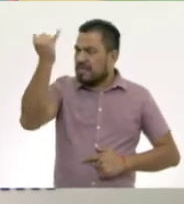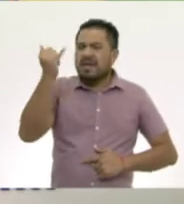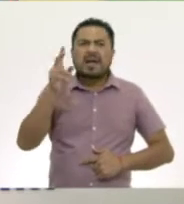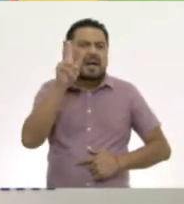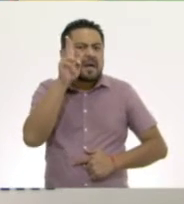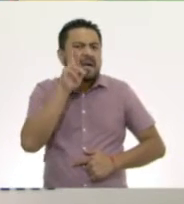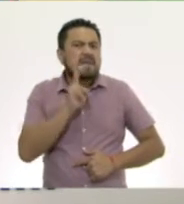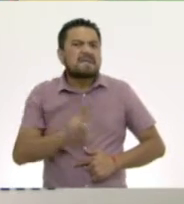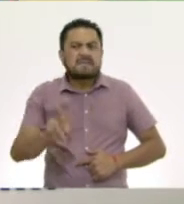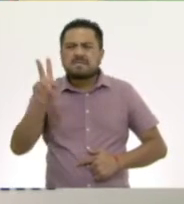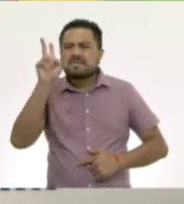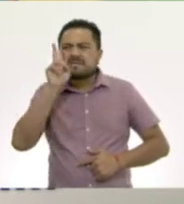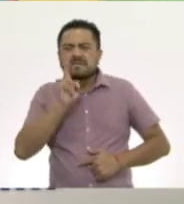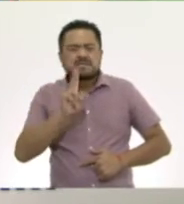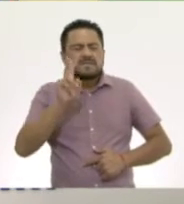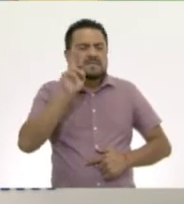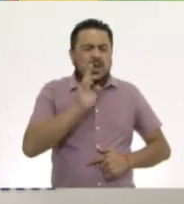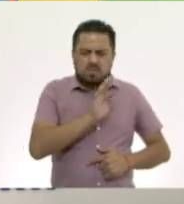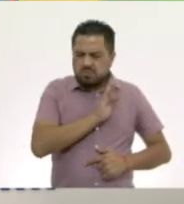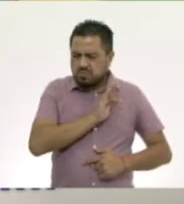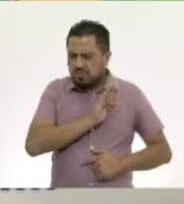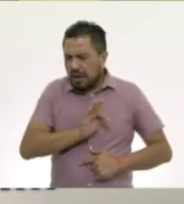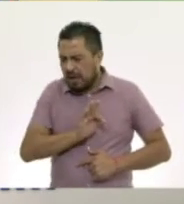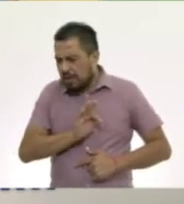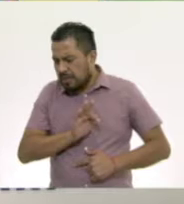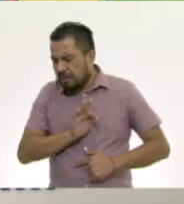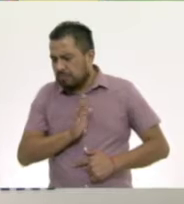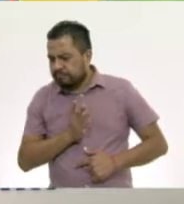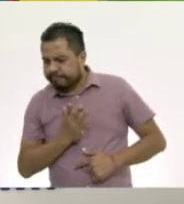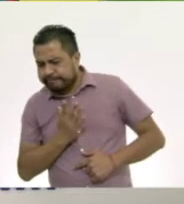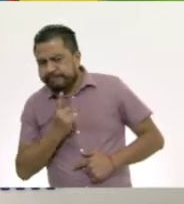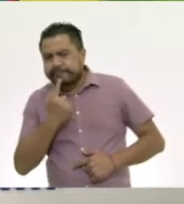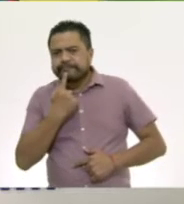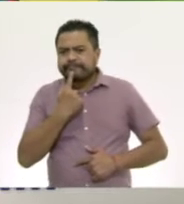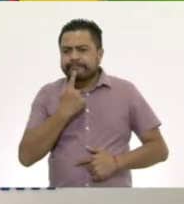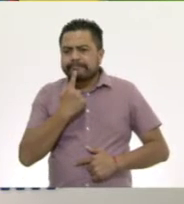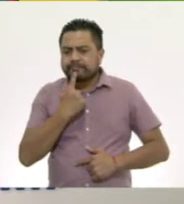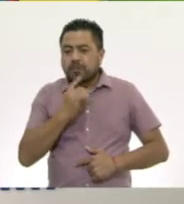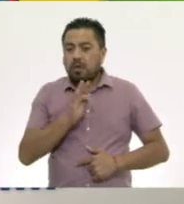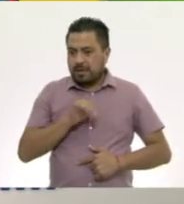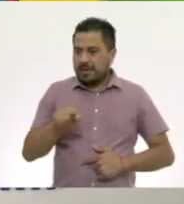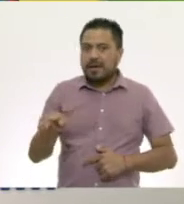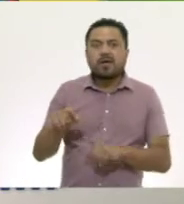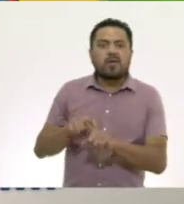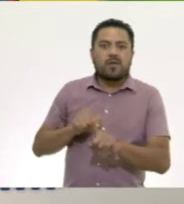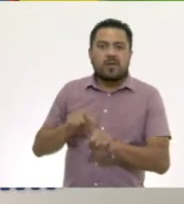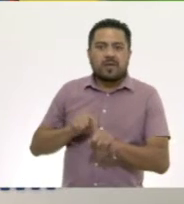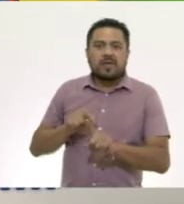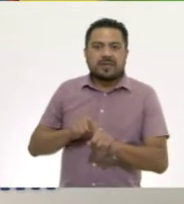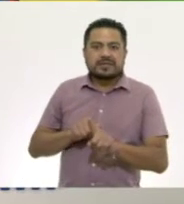ver, a ver, a ver, ¿qué podrás ser? ¡Ay! ¿Pueden ser estos colores? ¡Mmm!